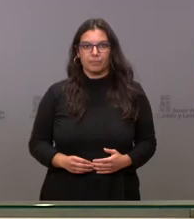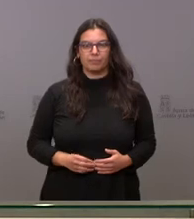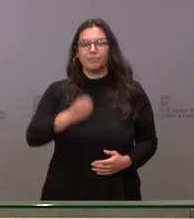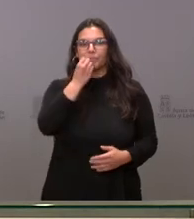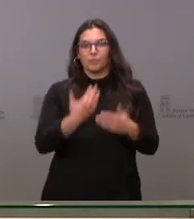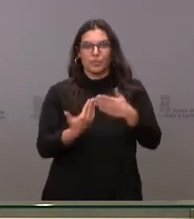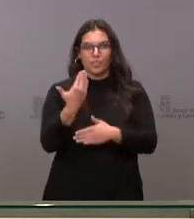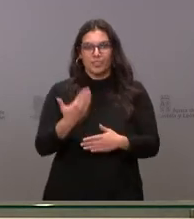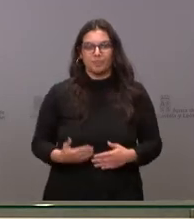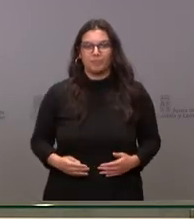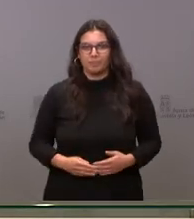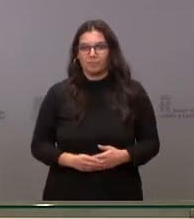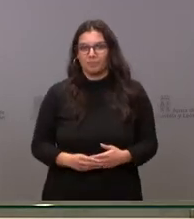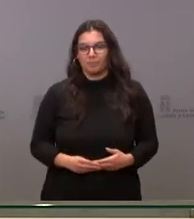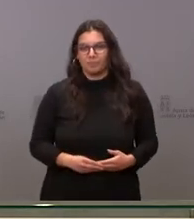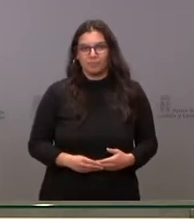Buenos días.